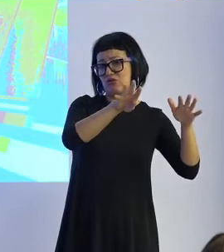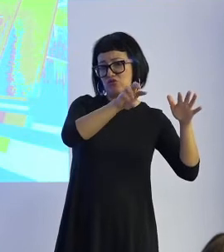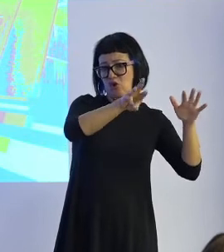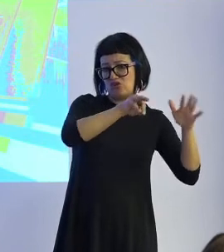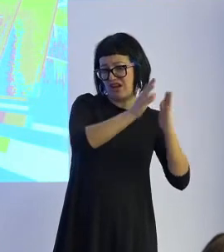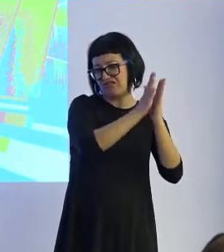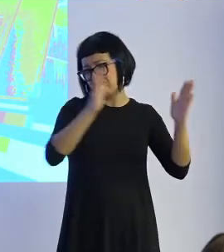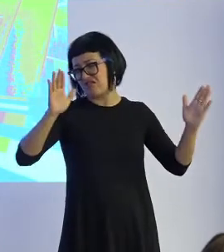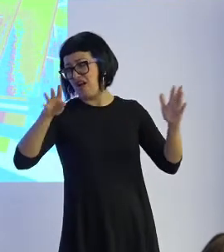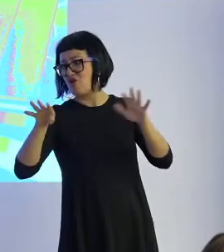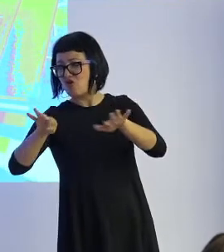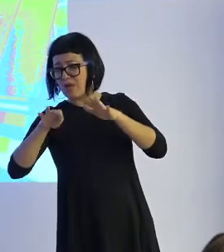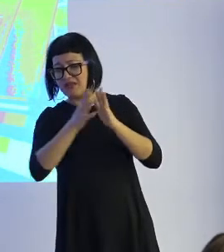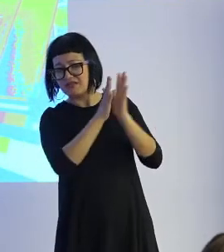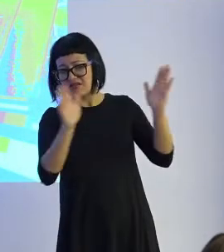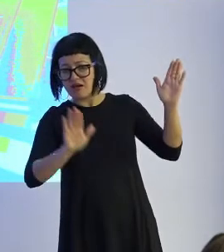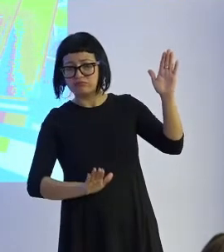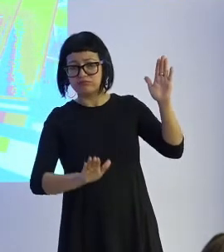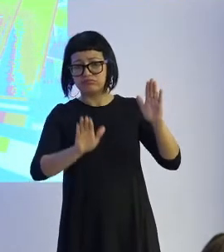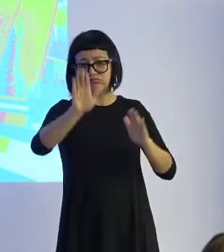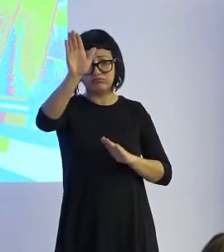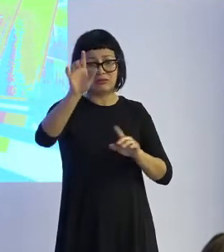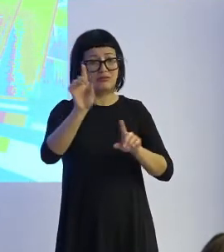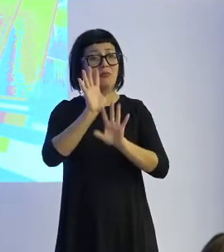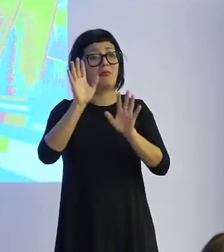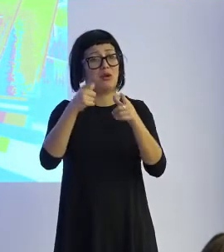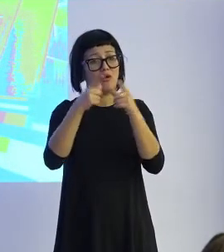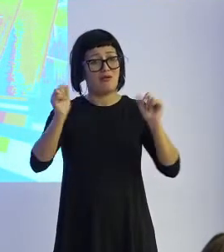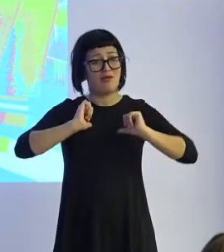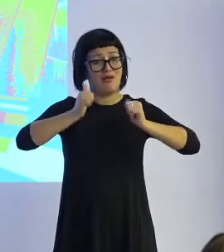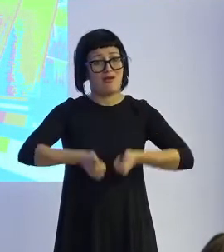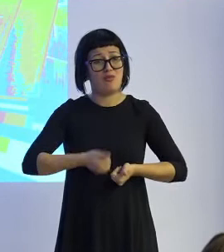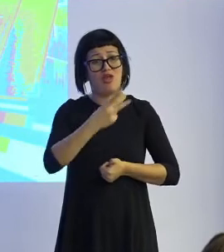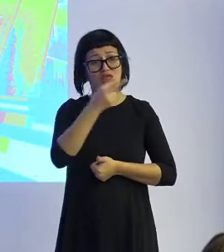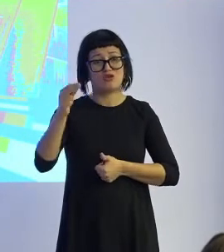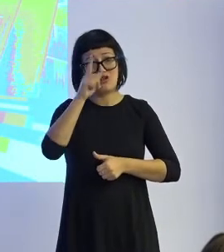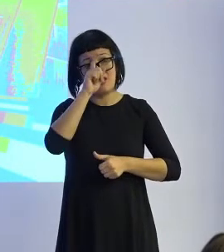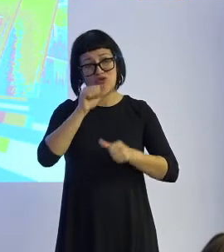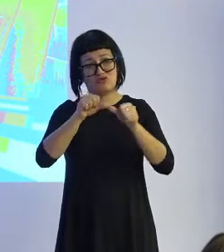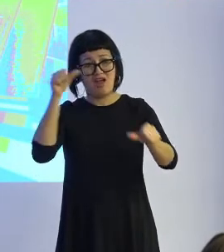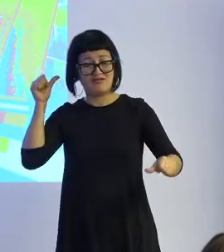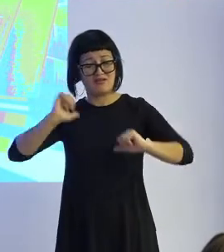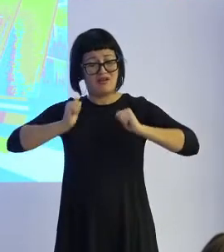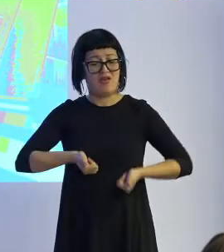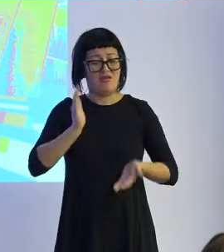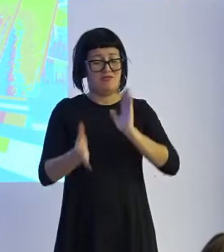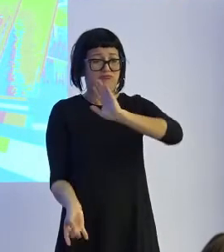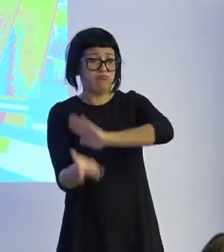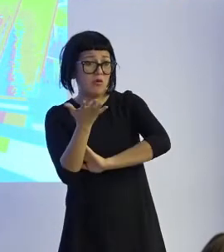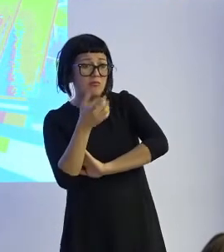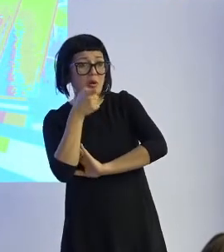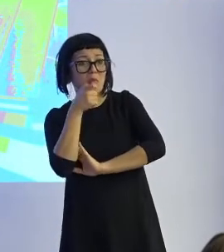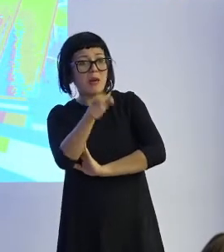90 ha sido un crecimiento exponencial pero Japón lleva haciendo robots desde hace 200 años la palabra